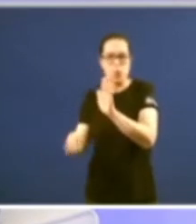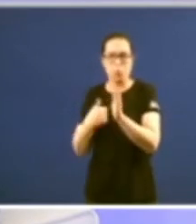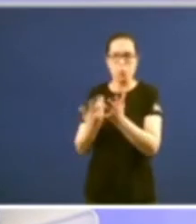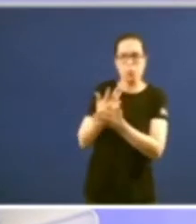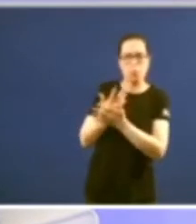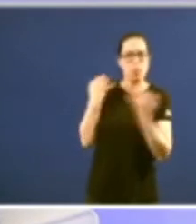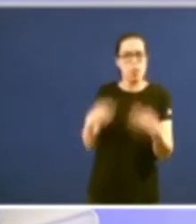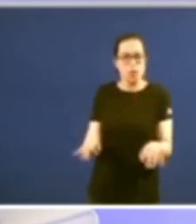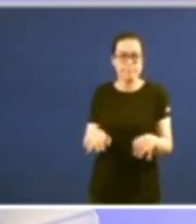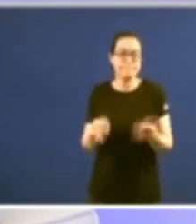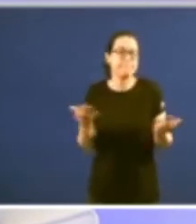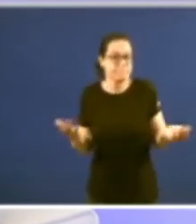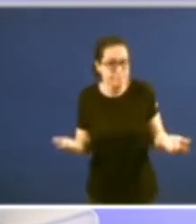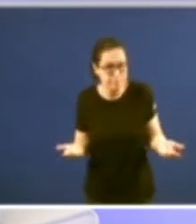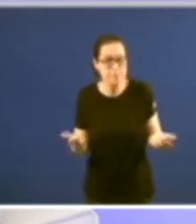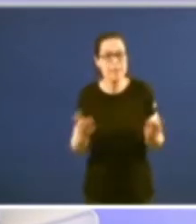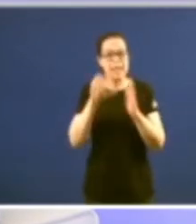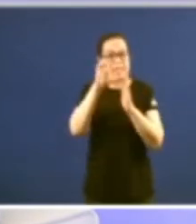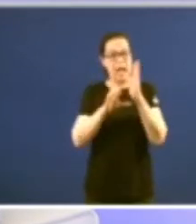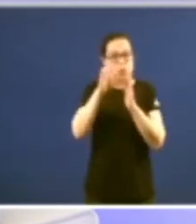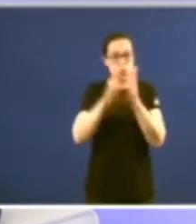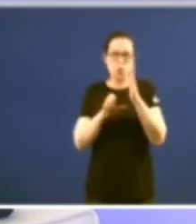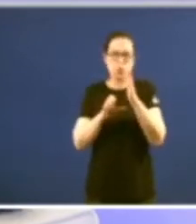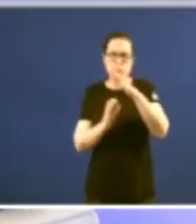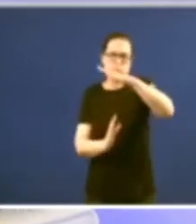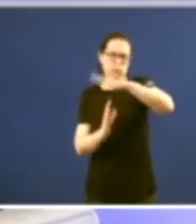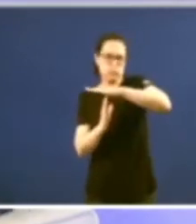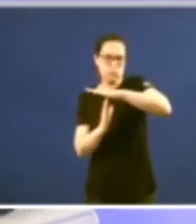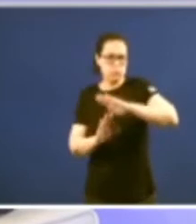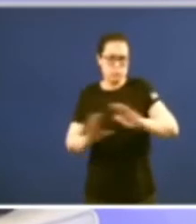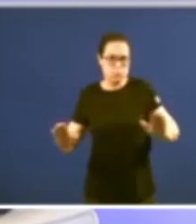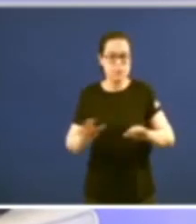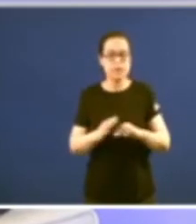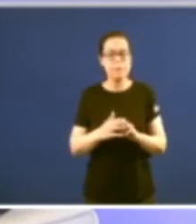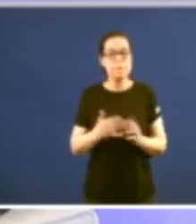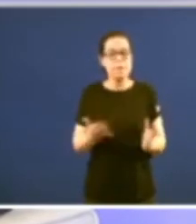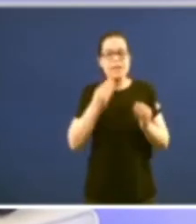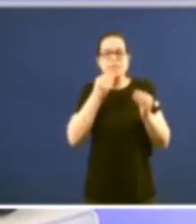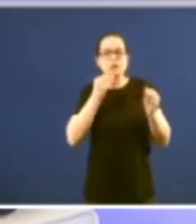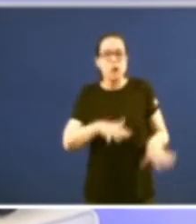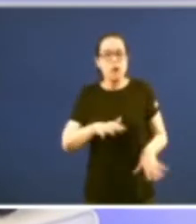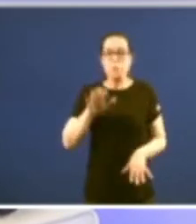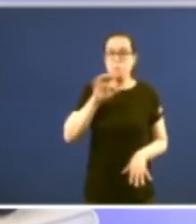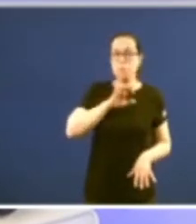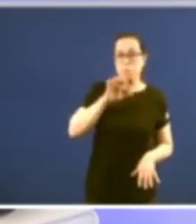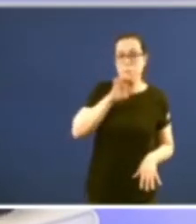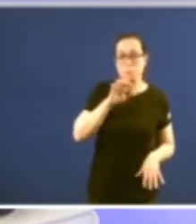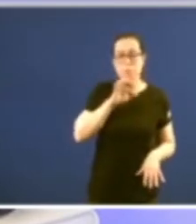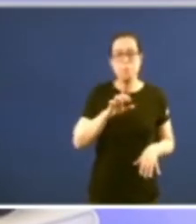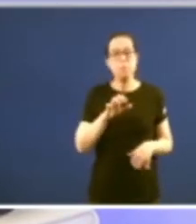e efectivamente o Estatuto non entra en vigor sin embargo é curioso a historia escríbese con